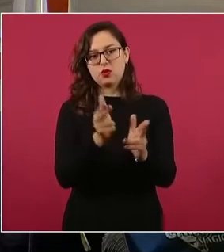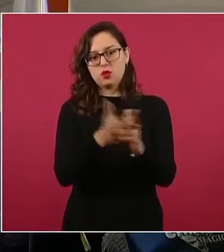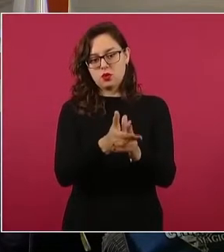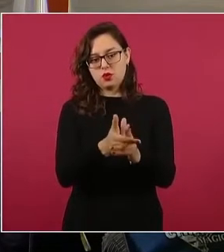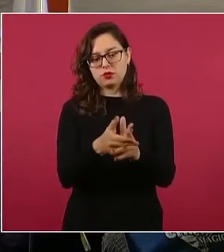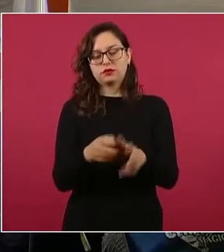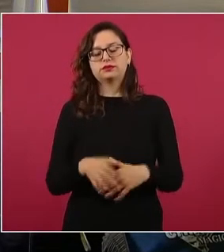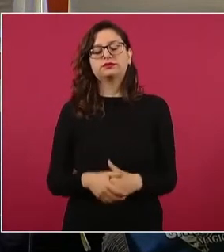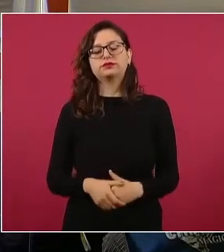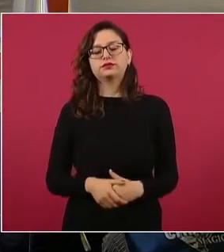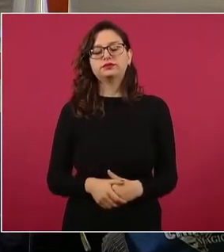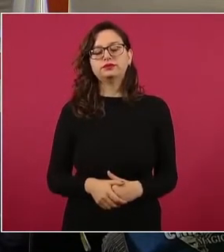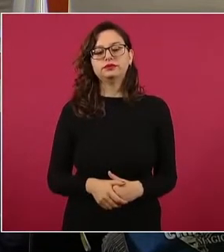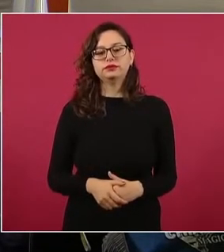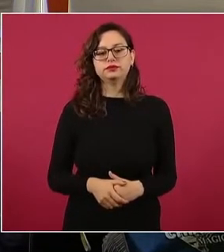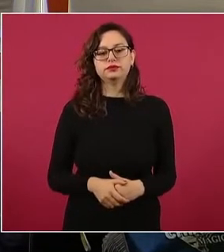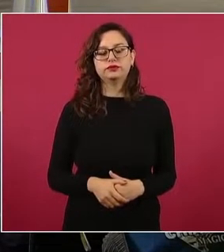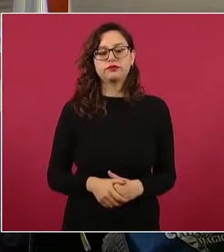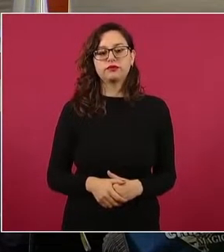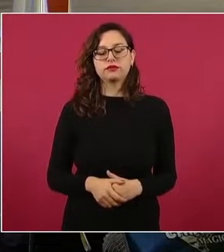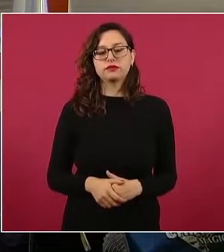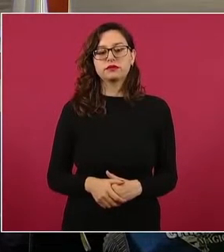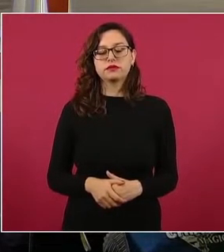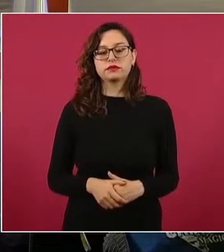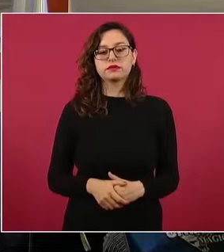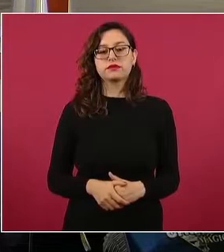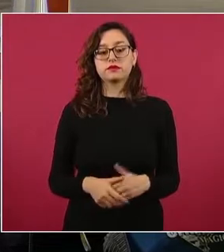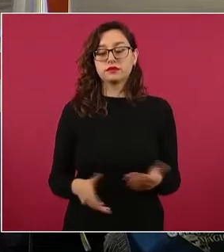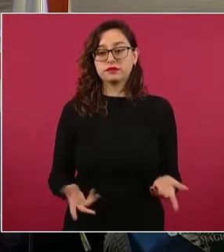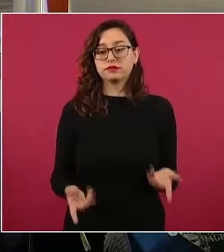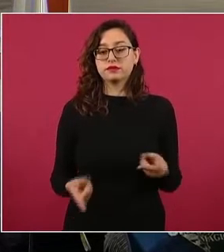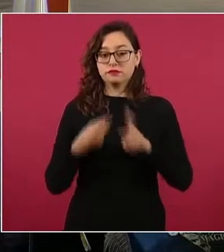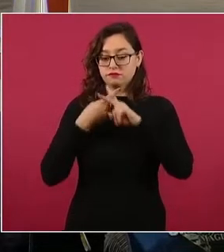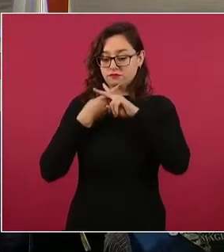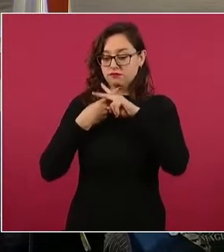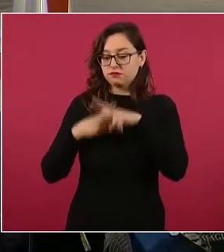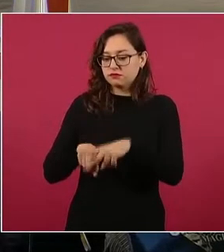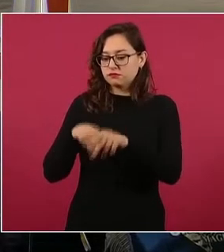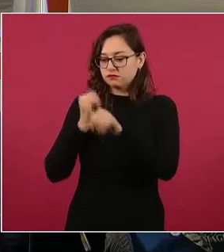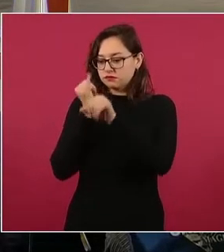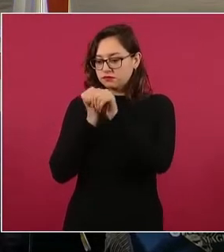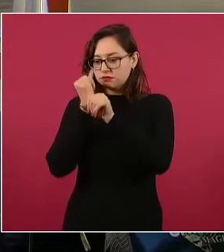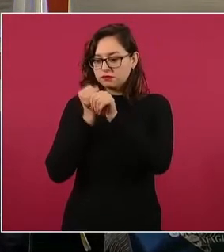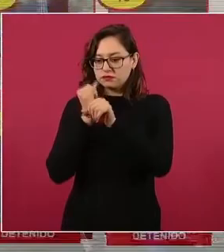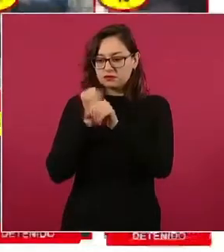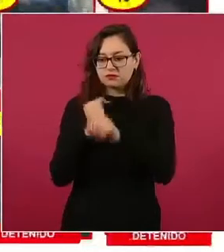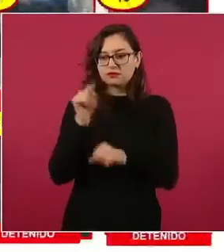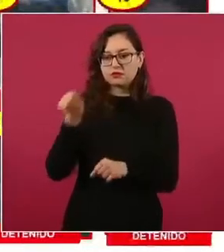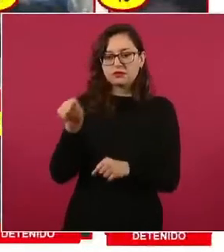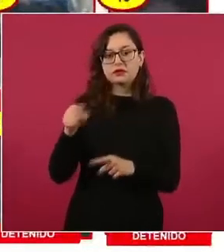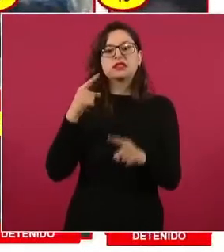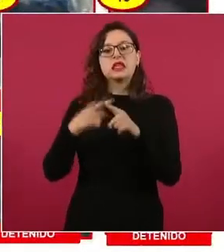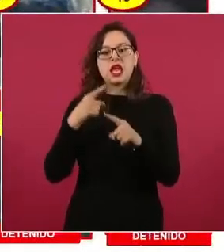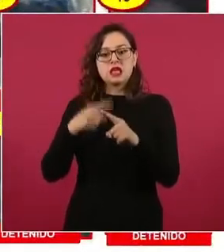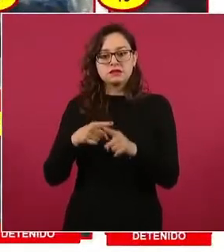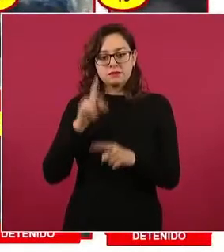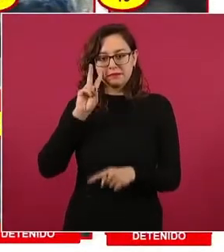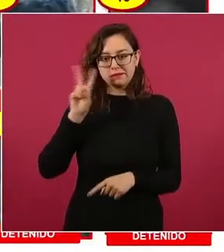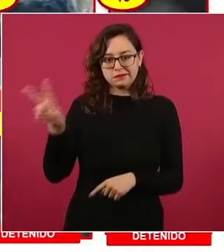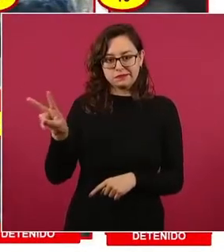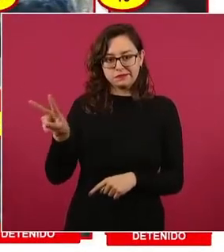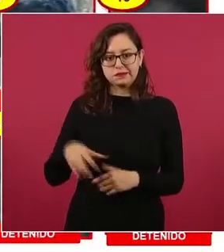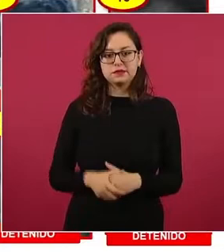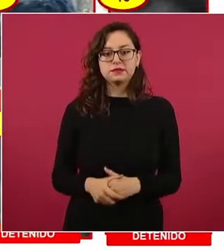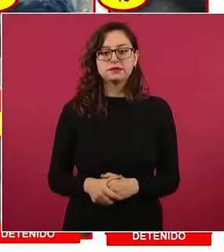Desde el despliegue que se ordenó en esta operación para dar con los responsables de San José de Gracia, el Ejército